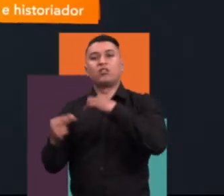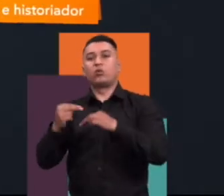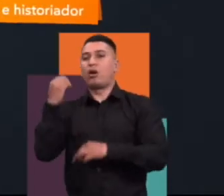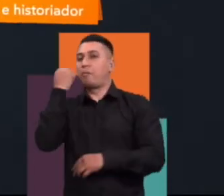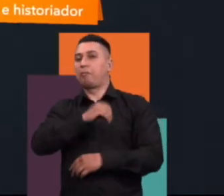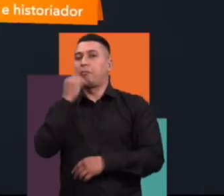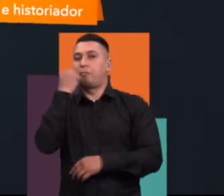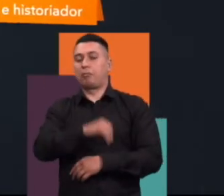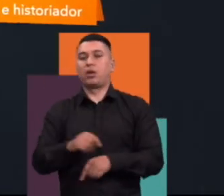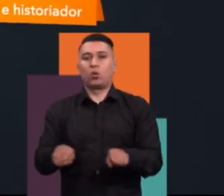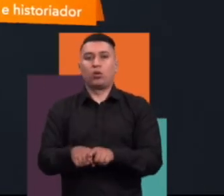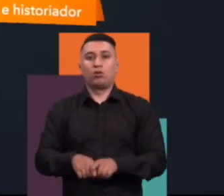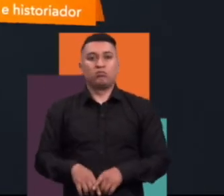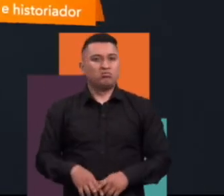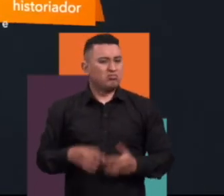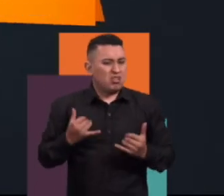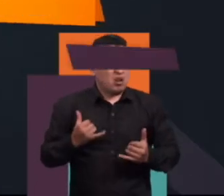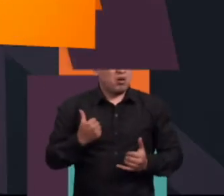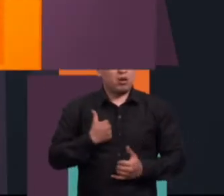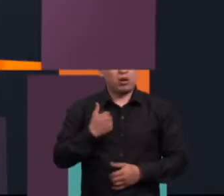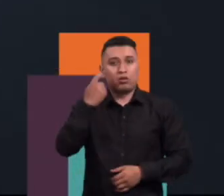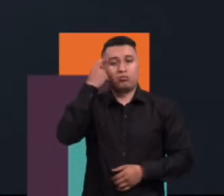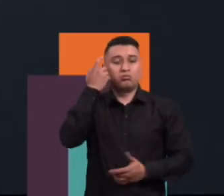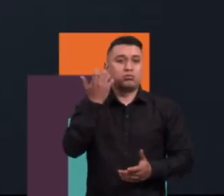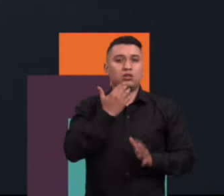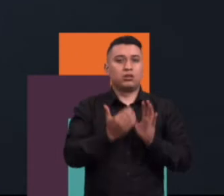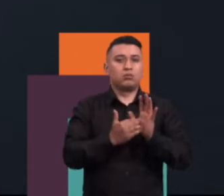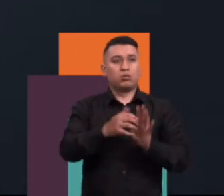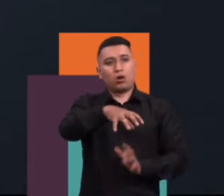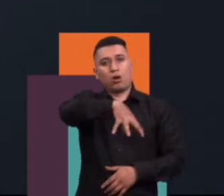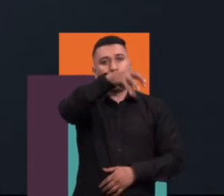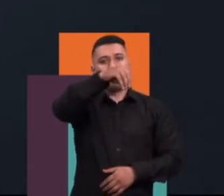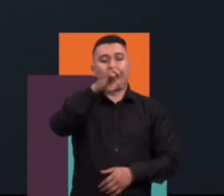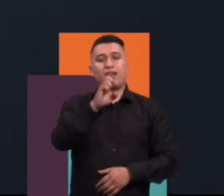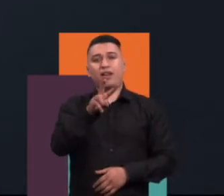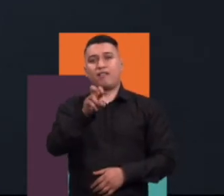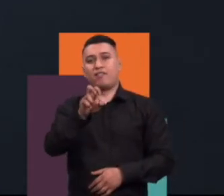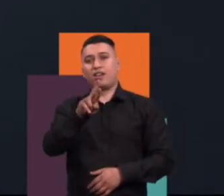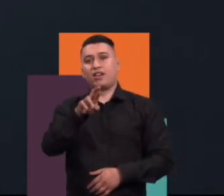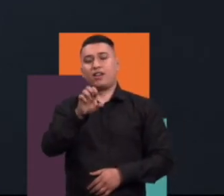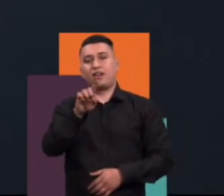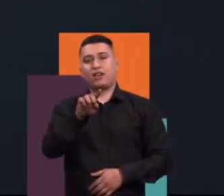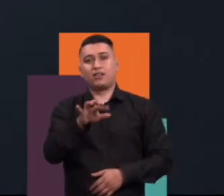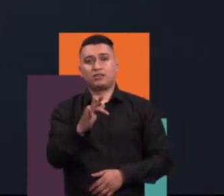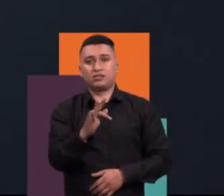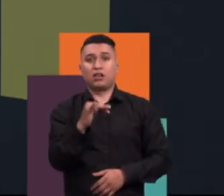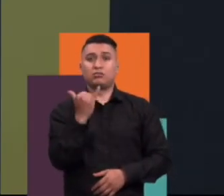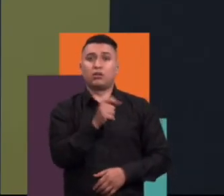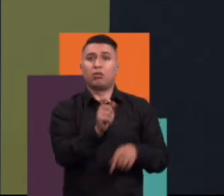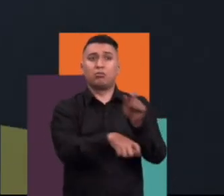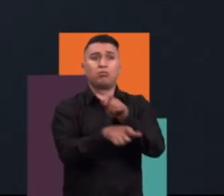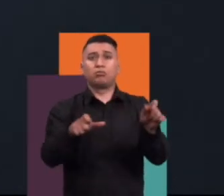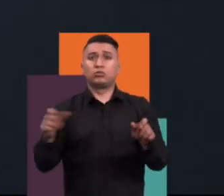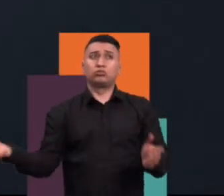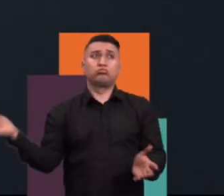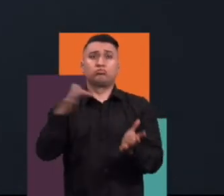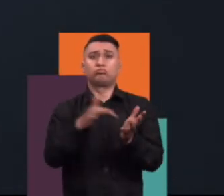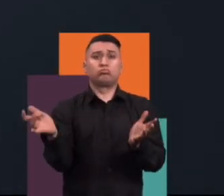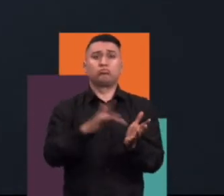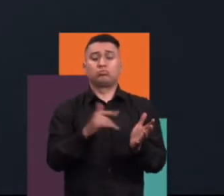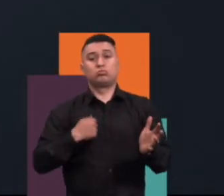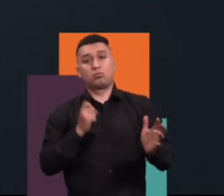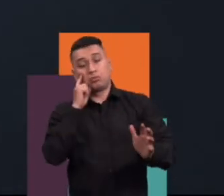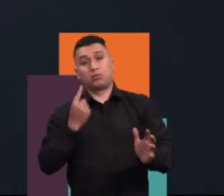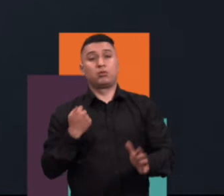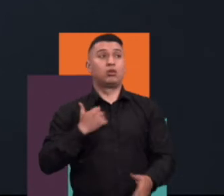tiene de singular o de emocionante hoy yo subir al Everest? Si ya lo han hecho sin tres mil